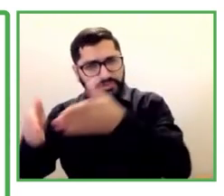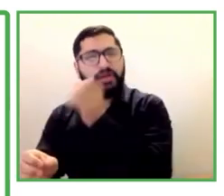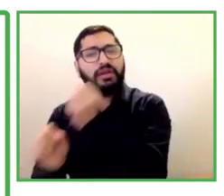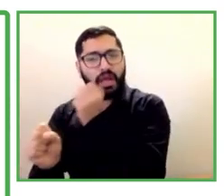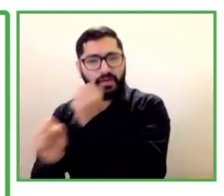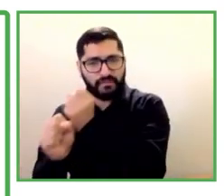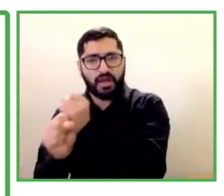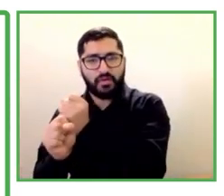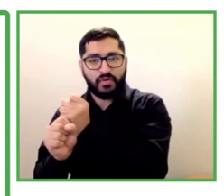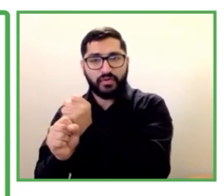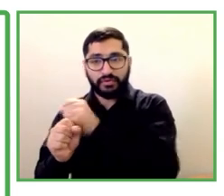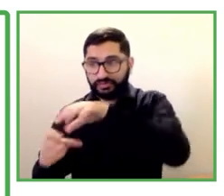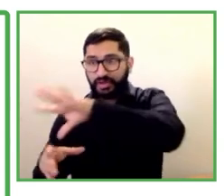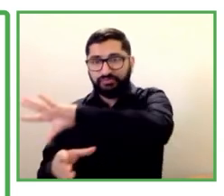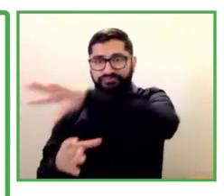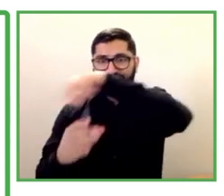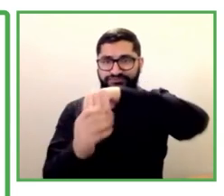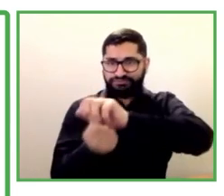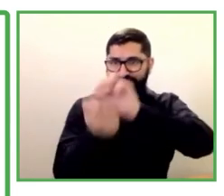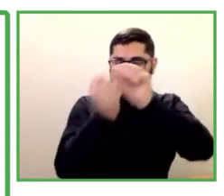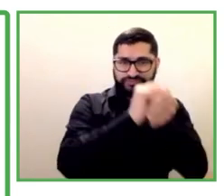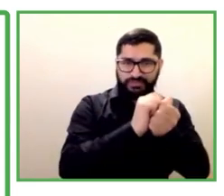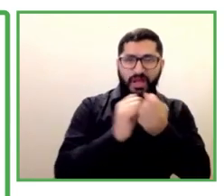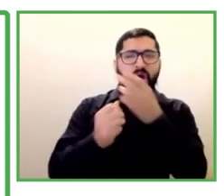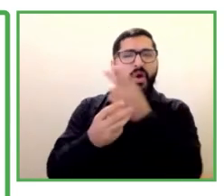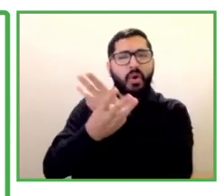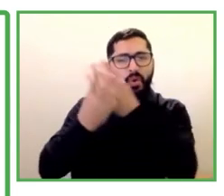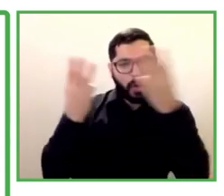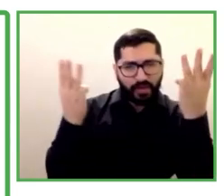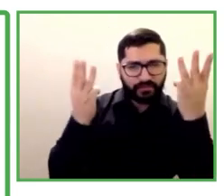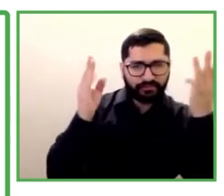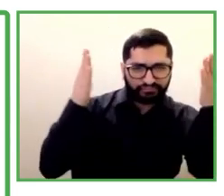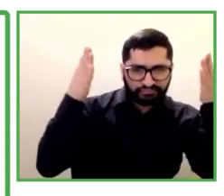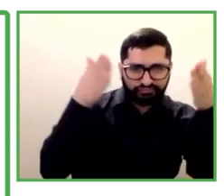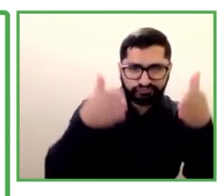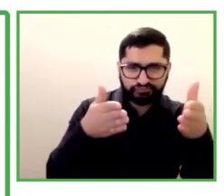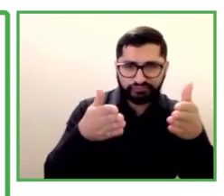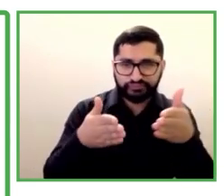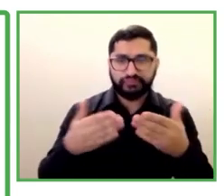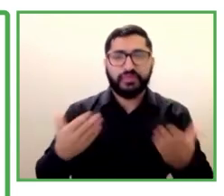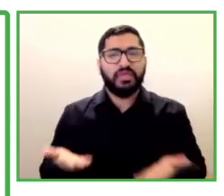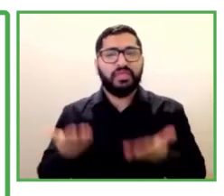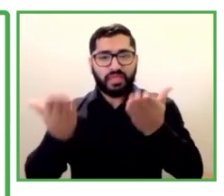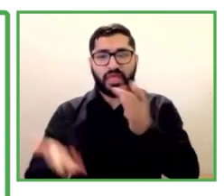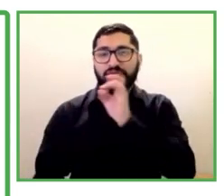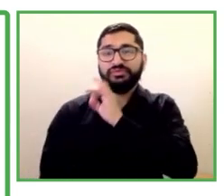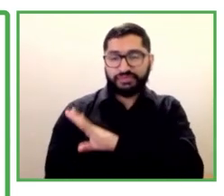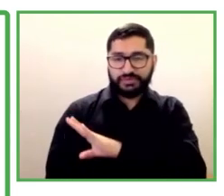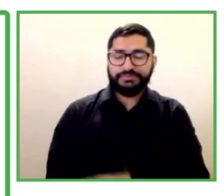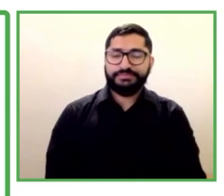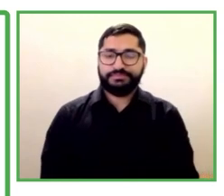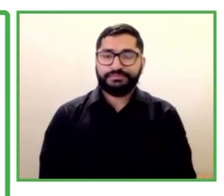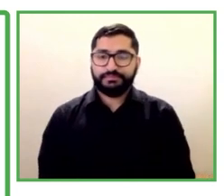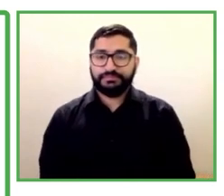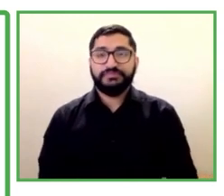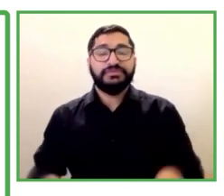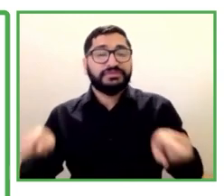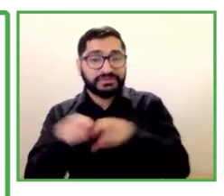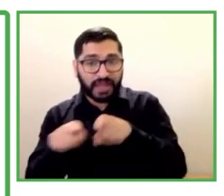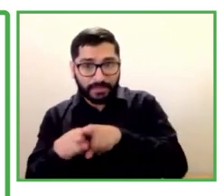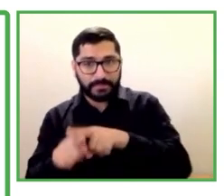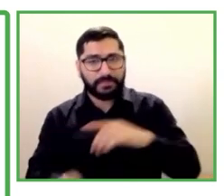toda la plataforma de contratación para Chile. Y además buscaremos a socios